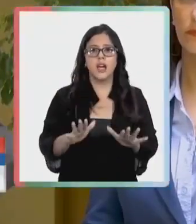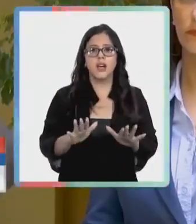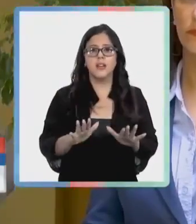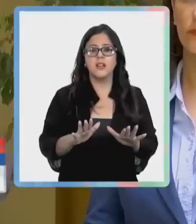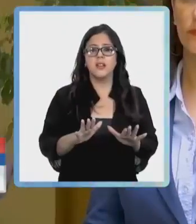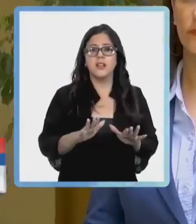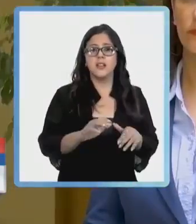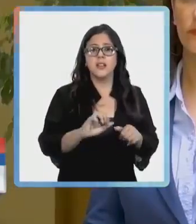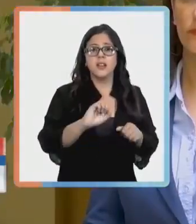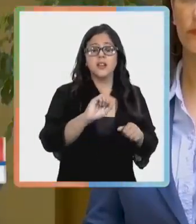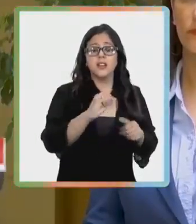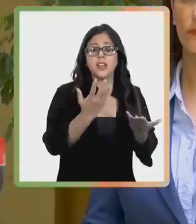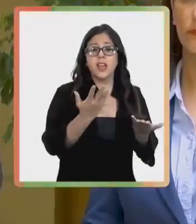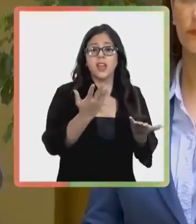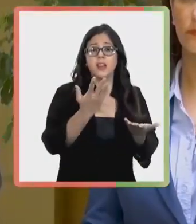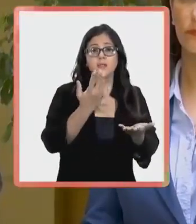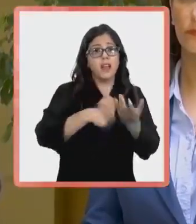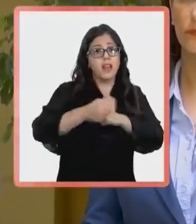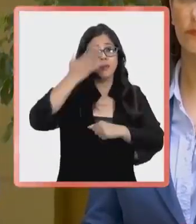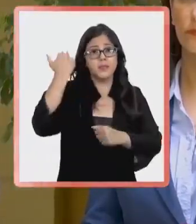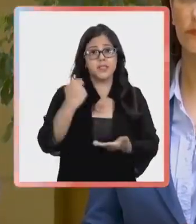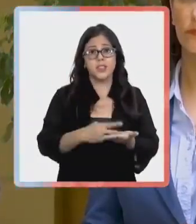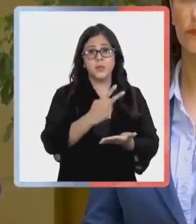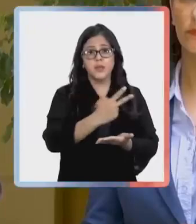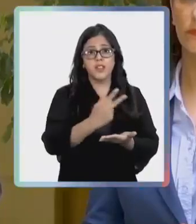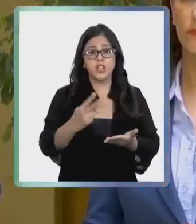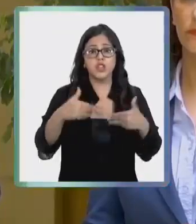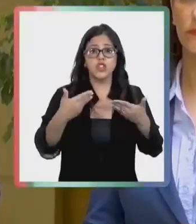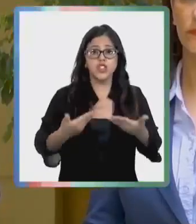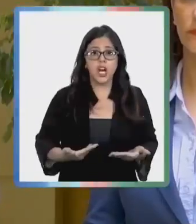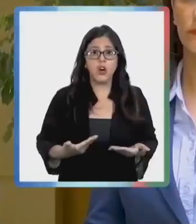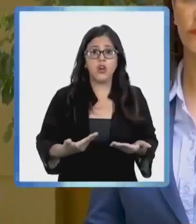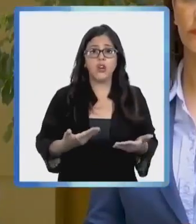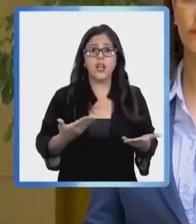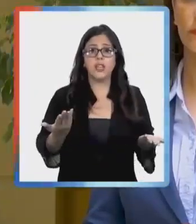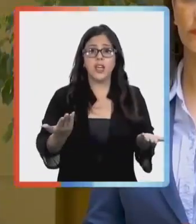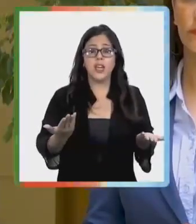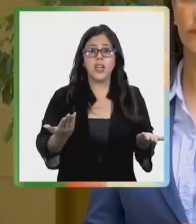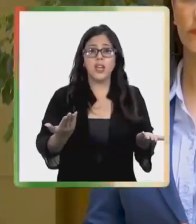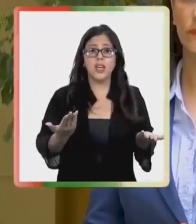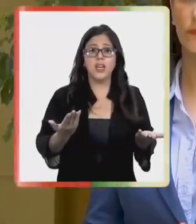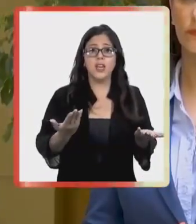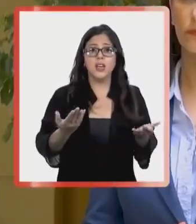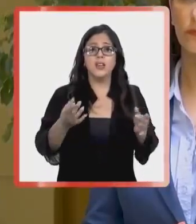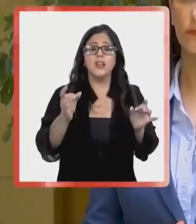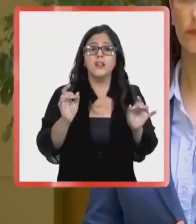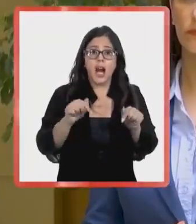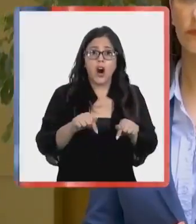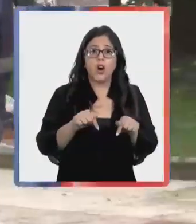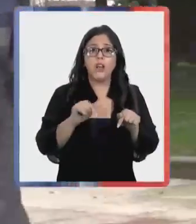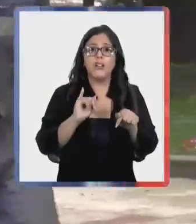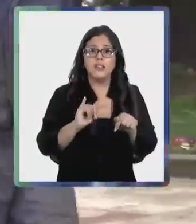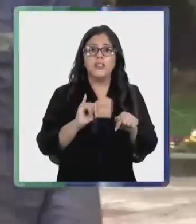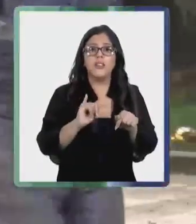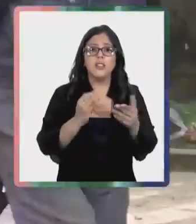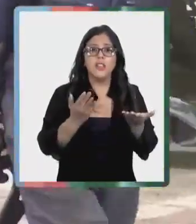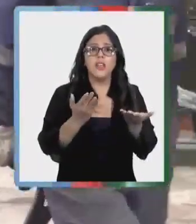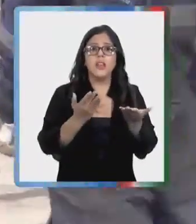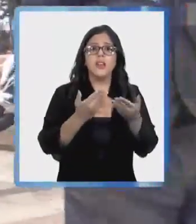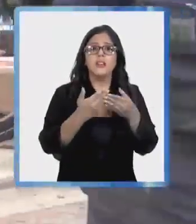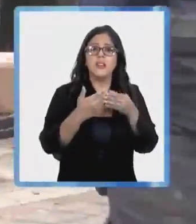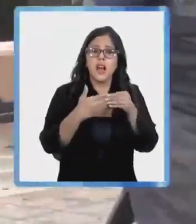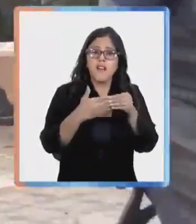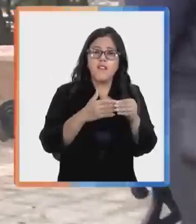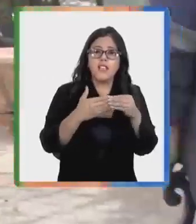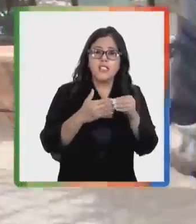ya ocurrió en el tercer y cuarto trimestre del 2022. Y en este momento está más cerca de nosotros el momento en que se